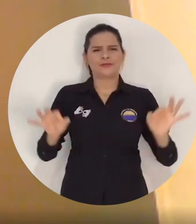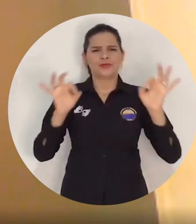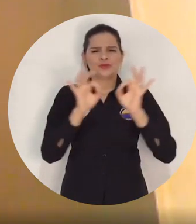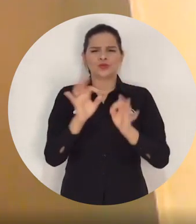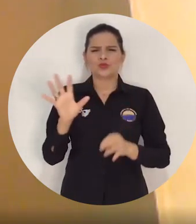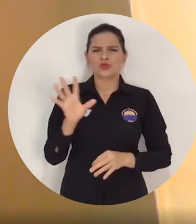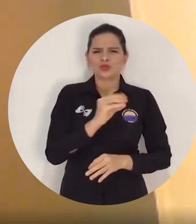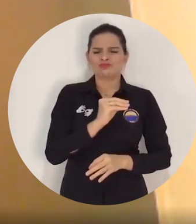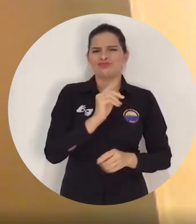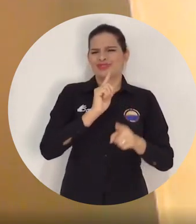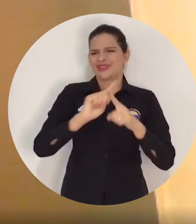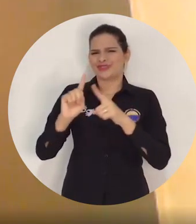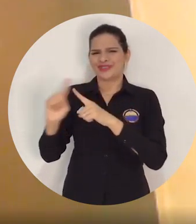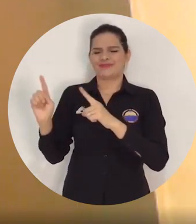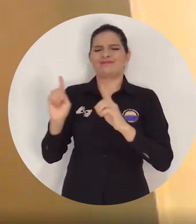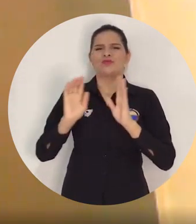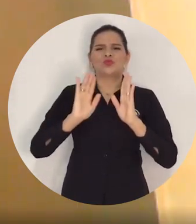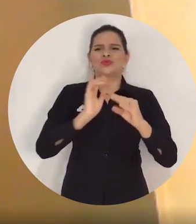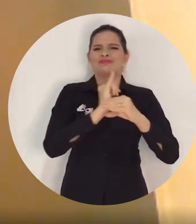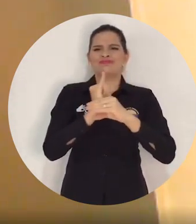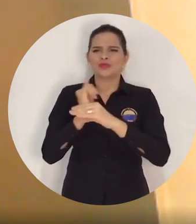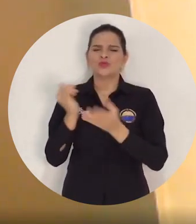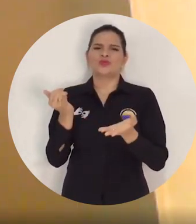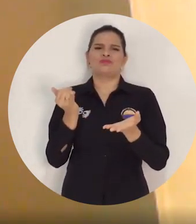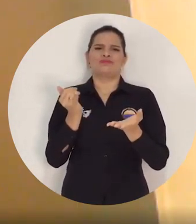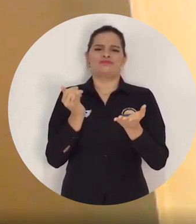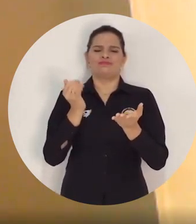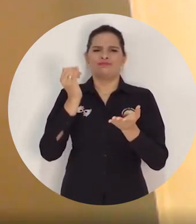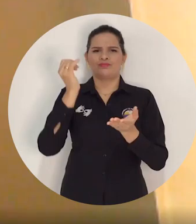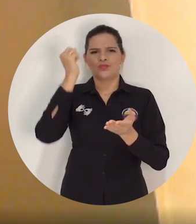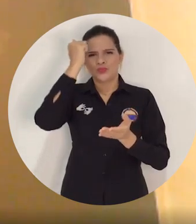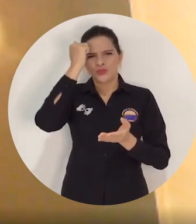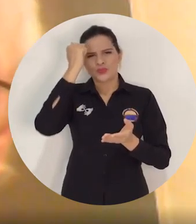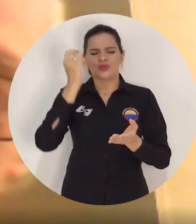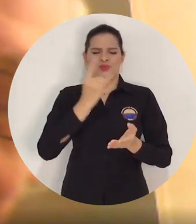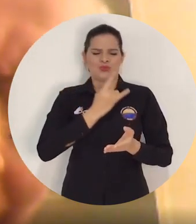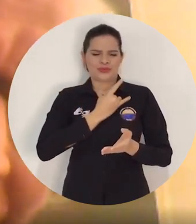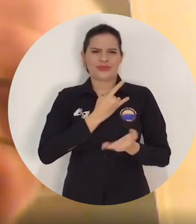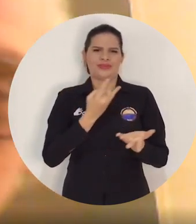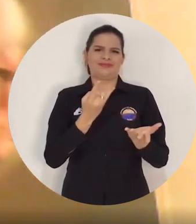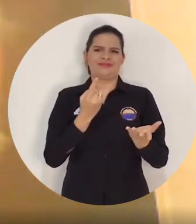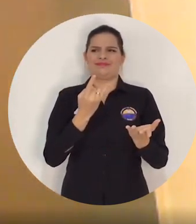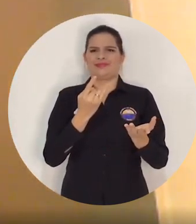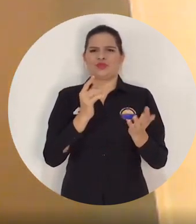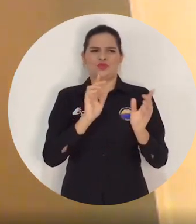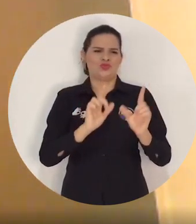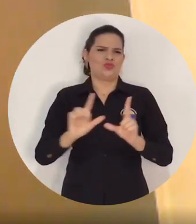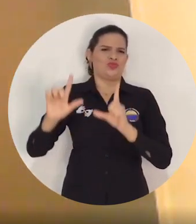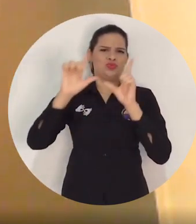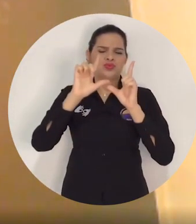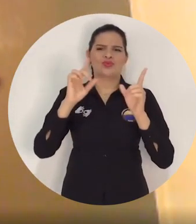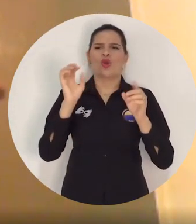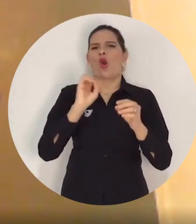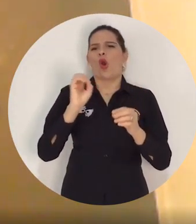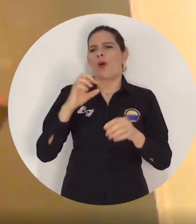400 asistentes por medio de la plataforma Zoom y el Facebook de la Alma Mater con las conferencias de expertos en literatura, escritura y lenguas